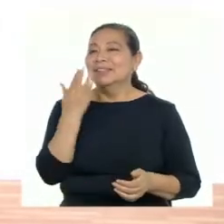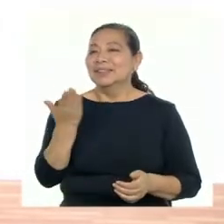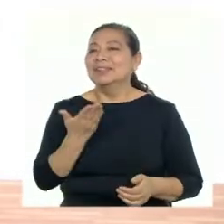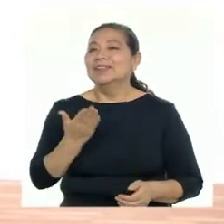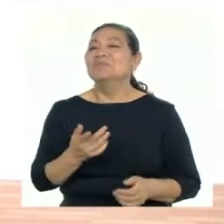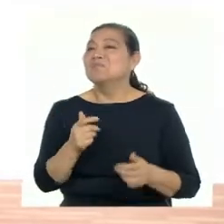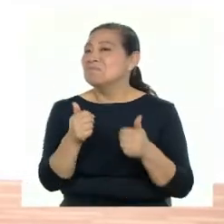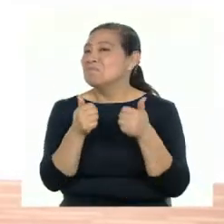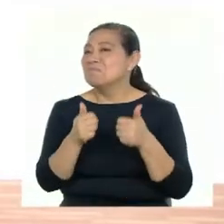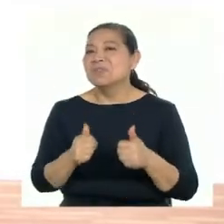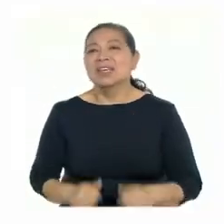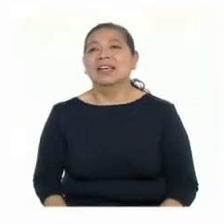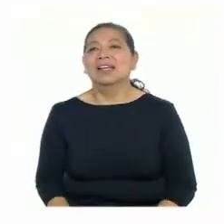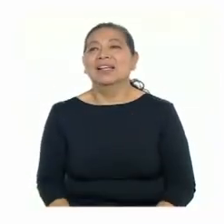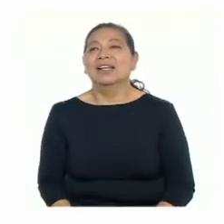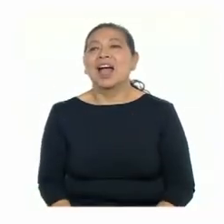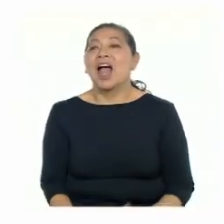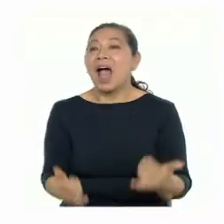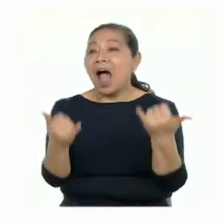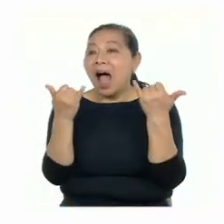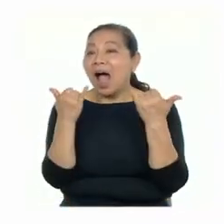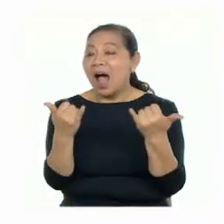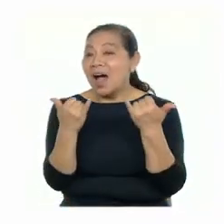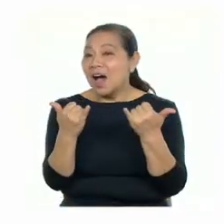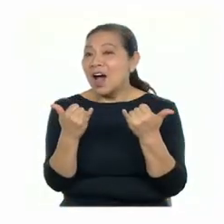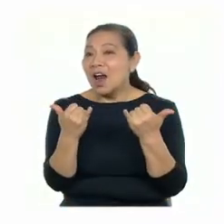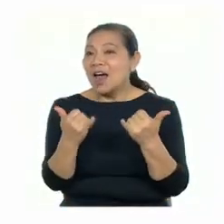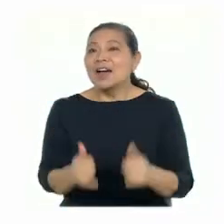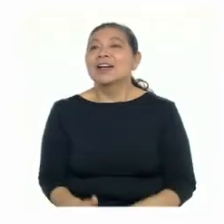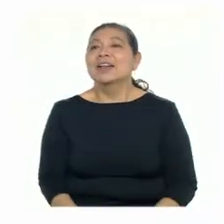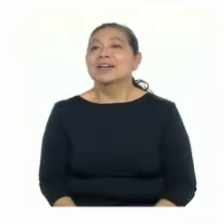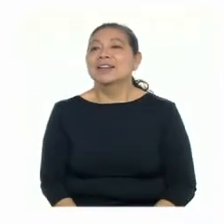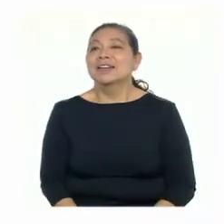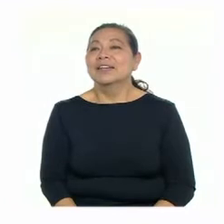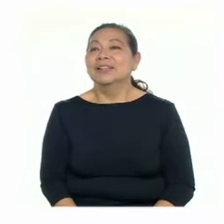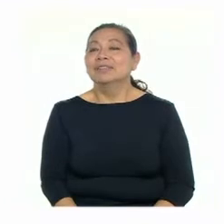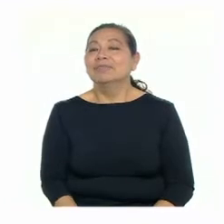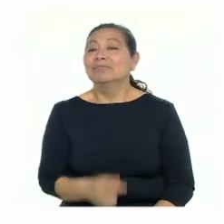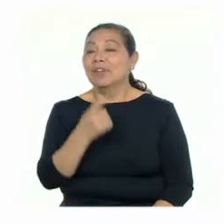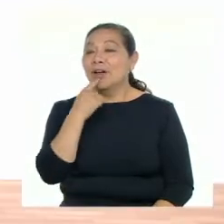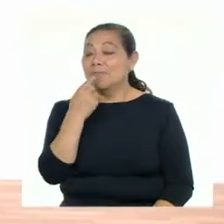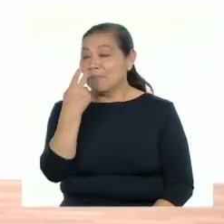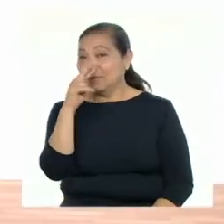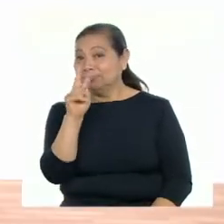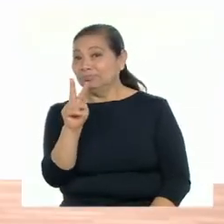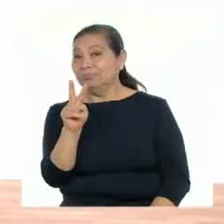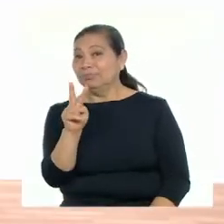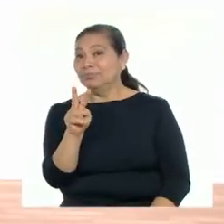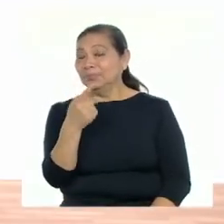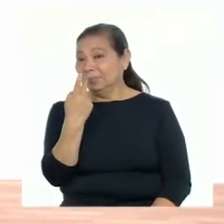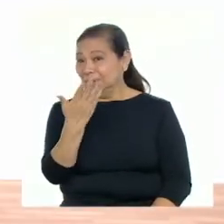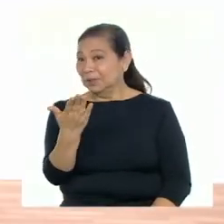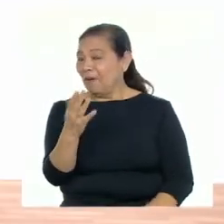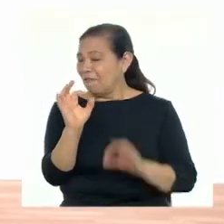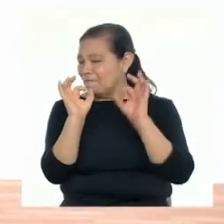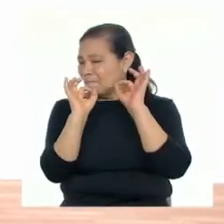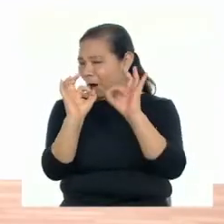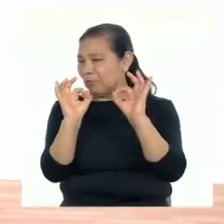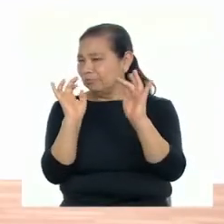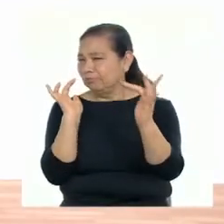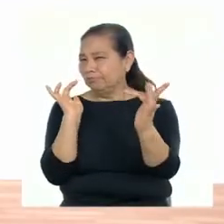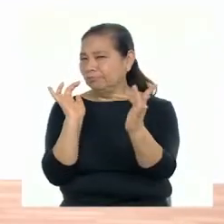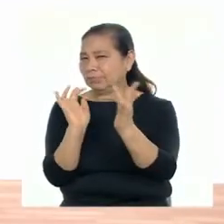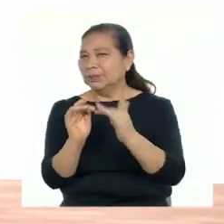¡Muy bien! Ahora realicemos golpeo de frente y patada. ¡Vamos! Con precisión.